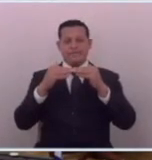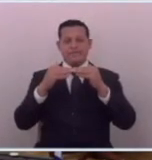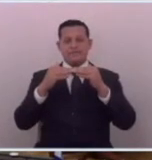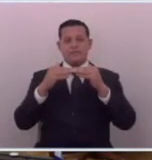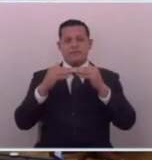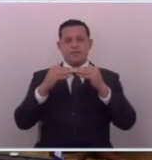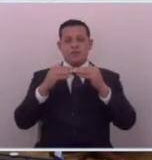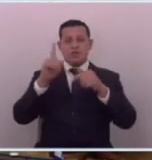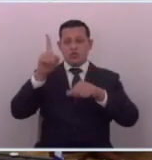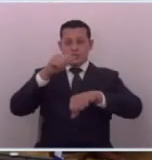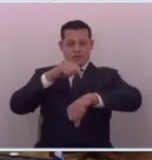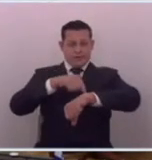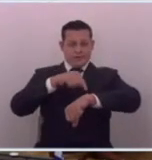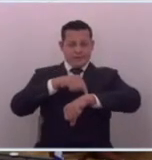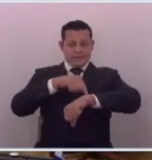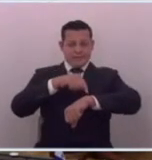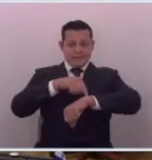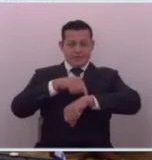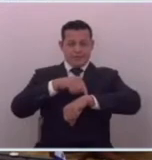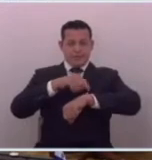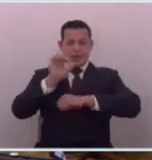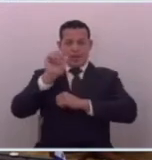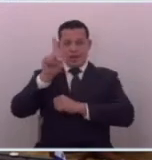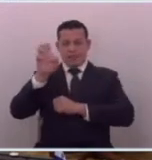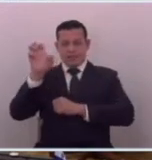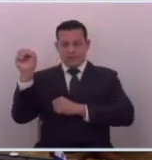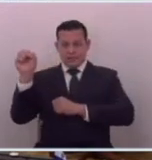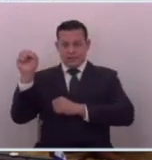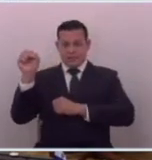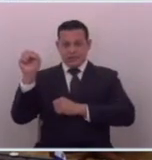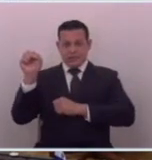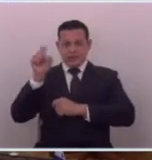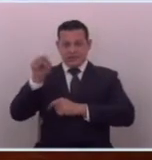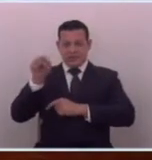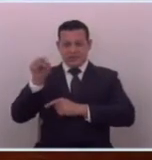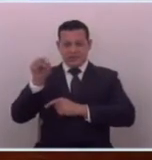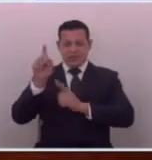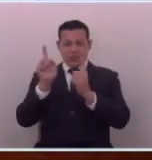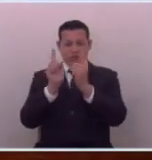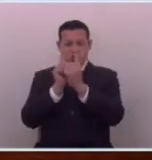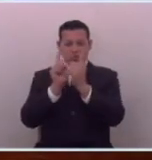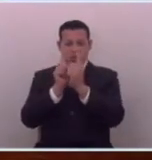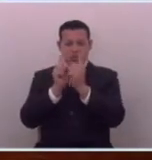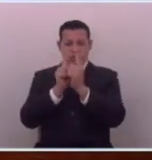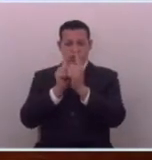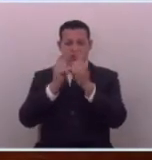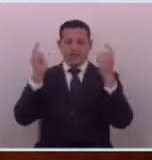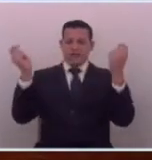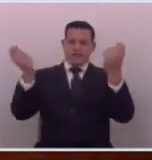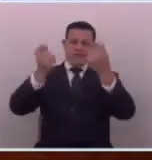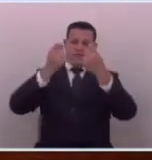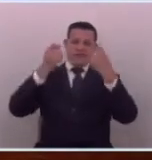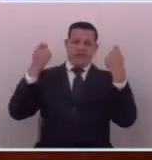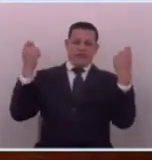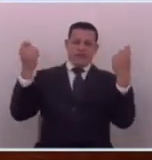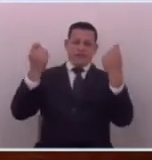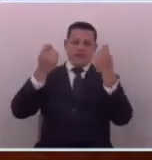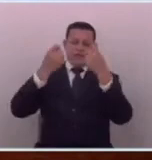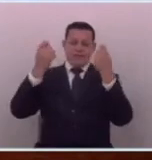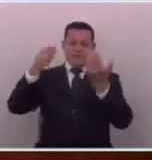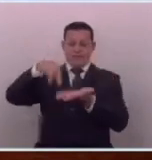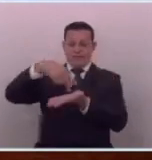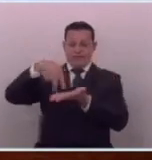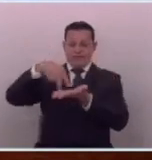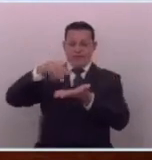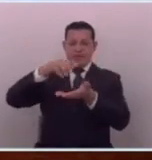en una época la APES era era conocida por las fiestas donde